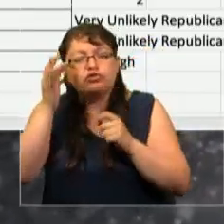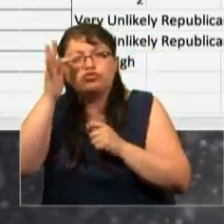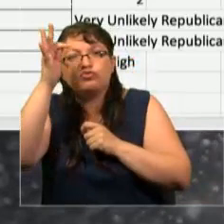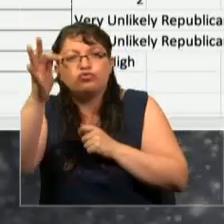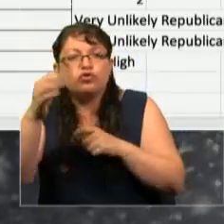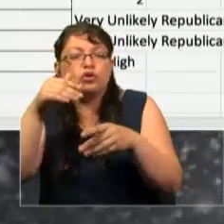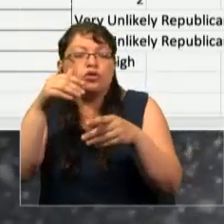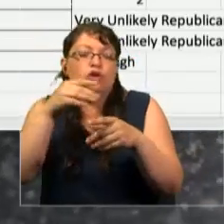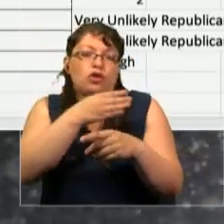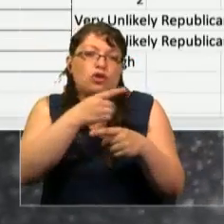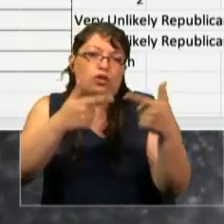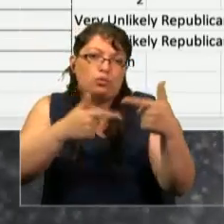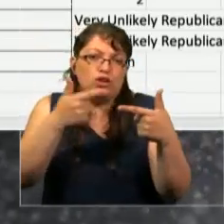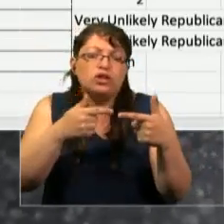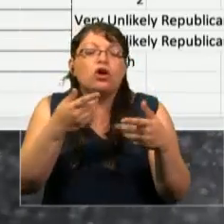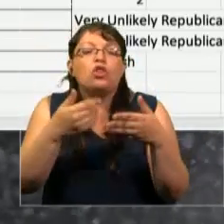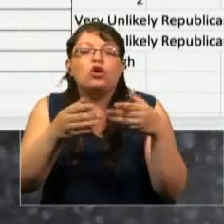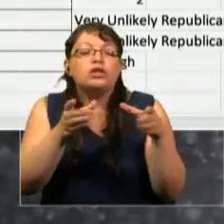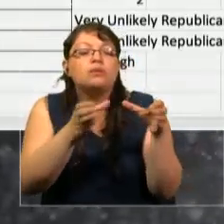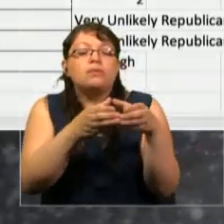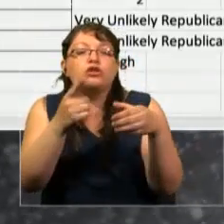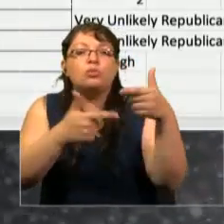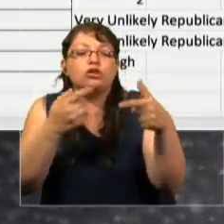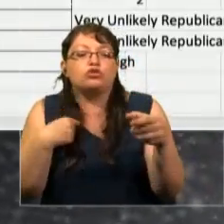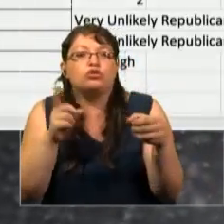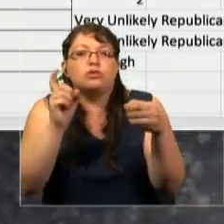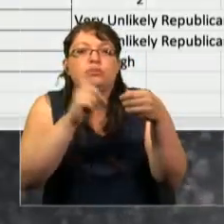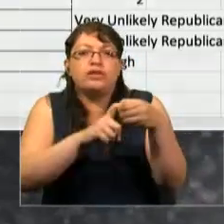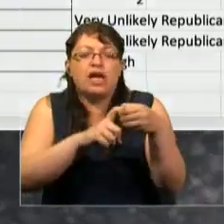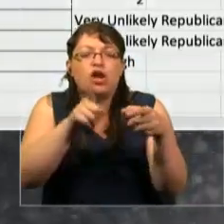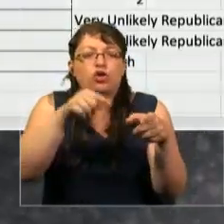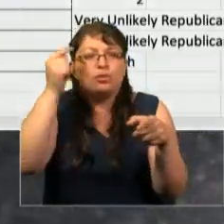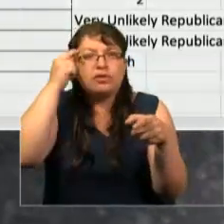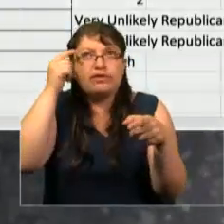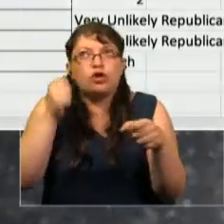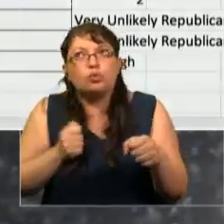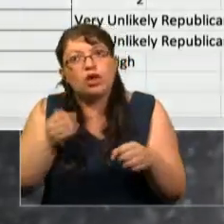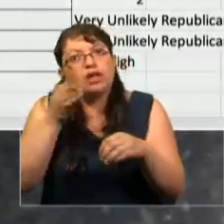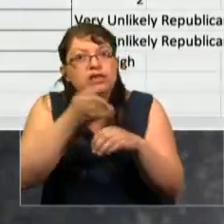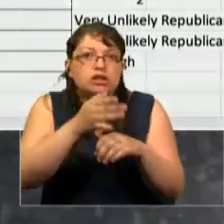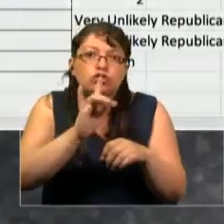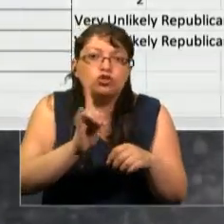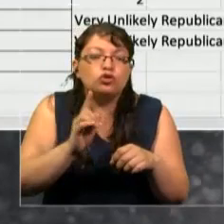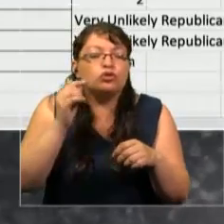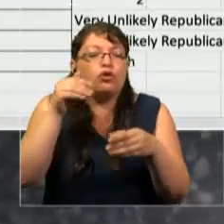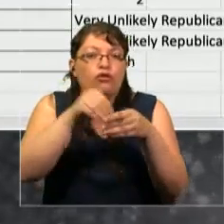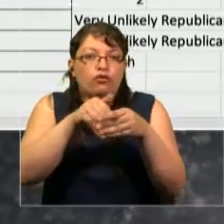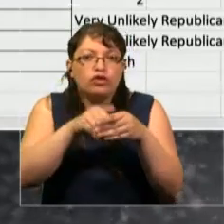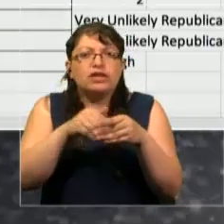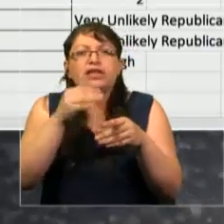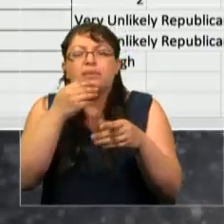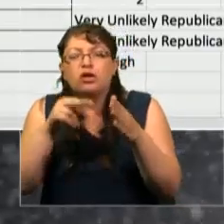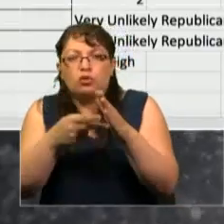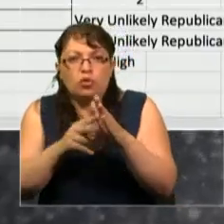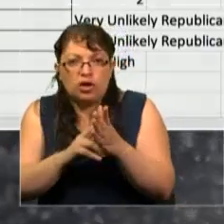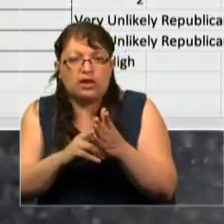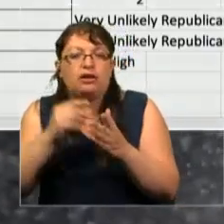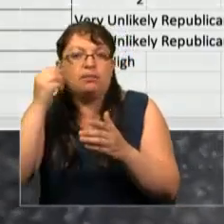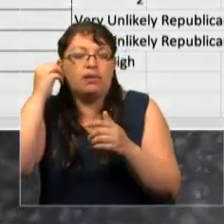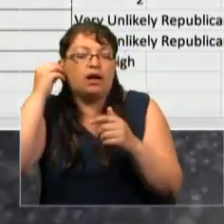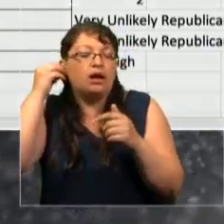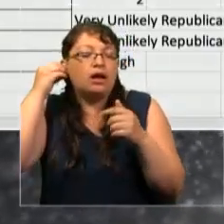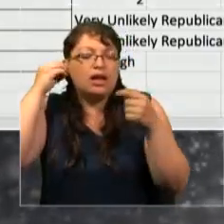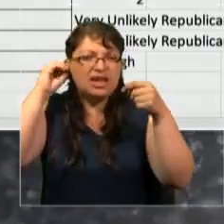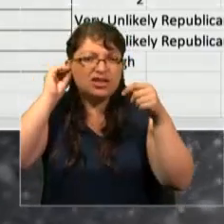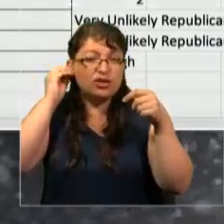qué partido me registré, la probabilidad de que yo votara, y los problemas de acuerdo a mi importancia. Y esto es bastante